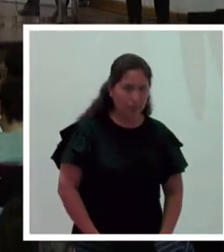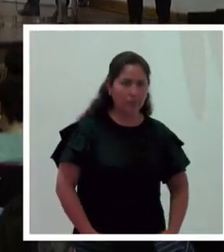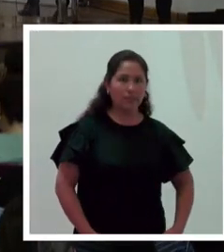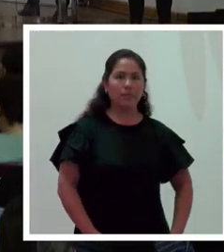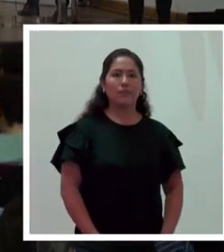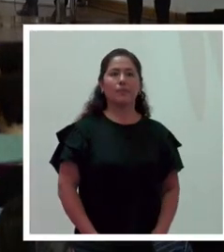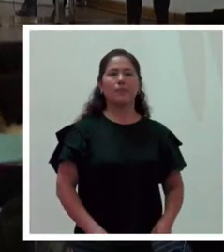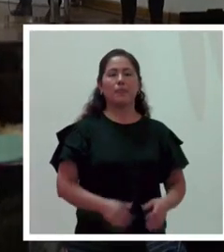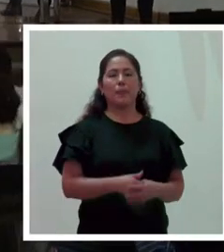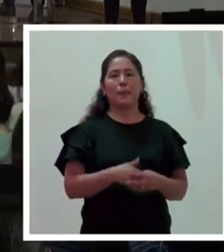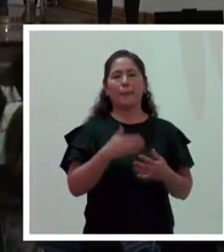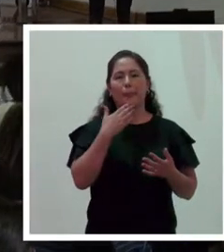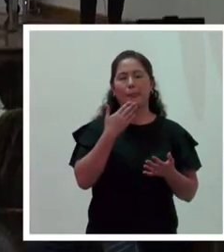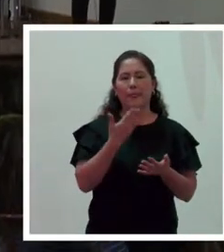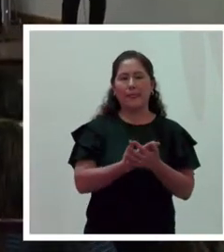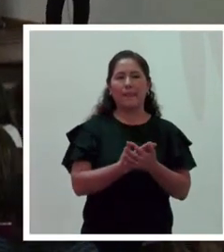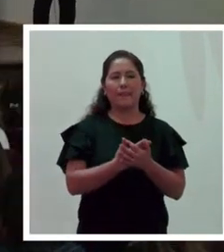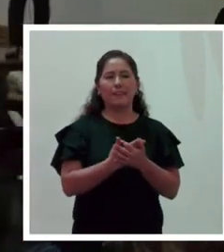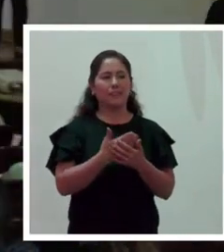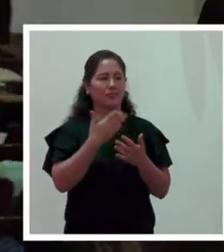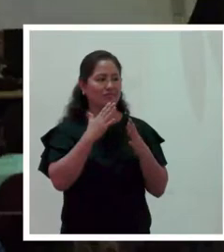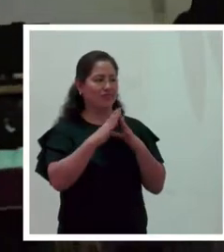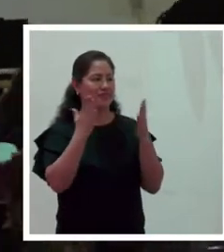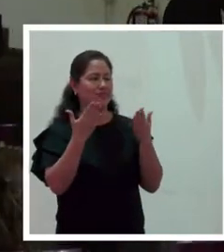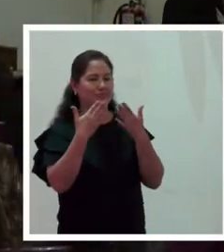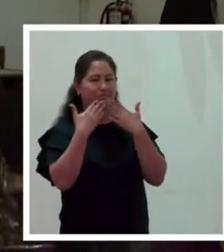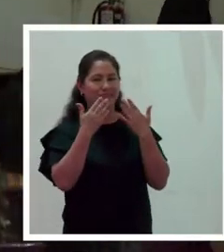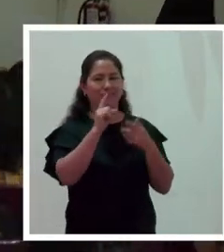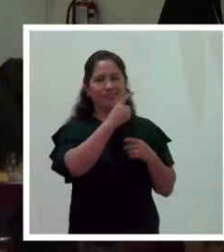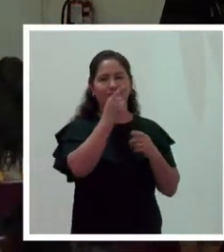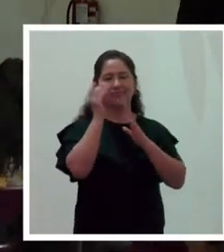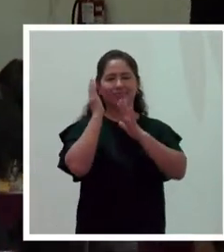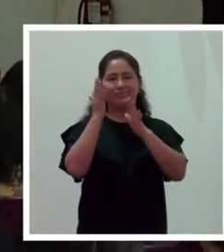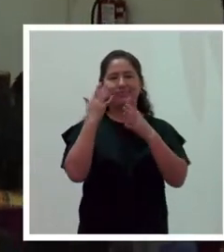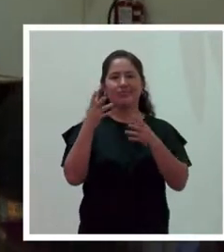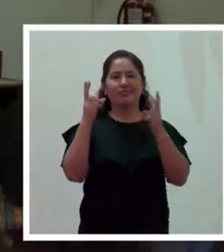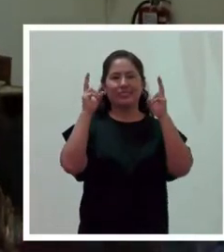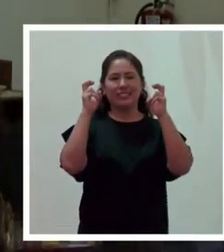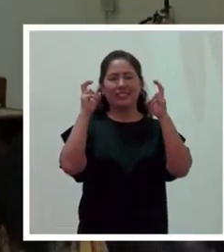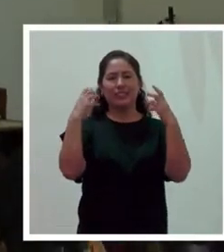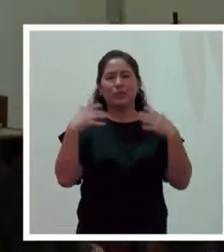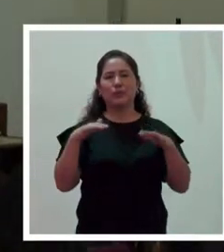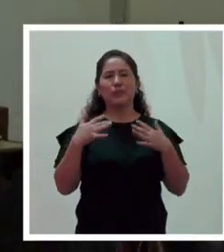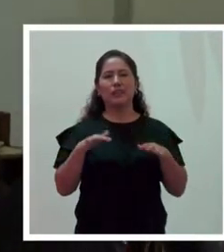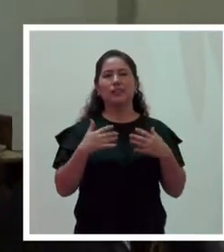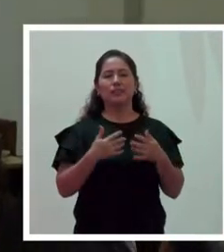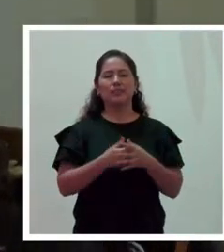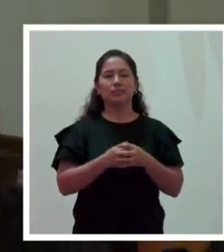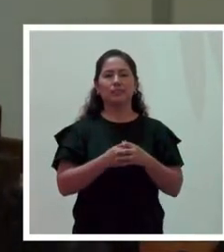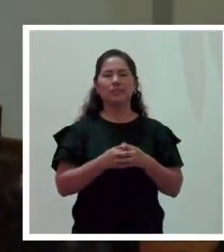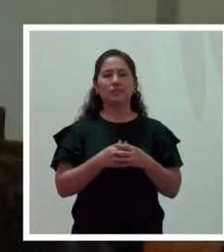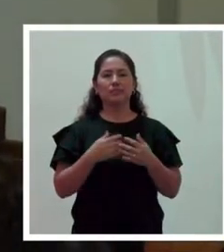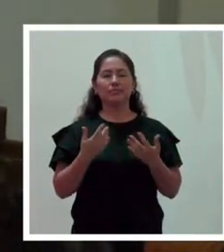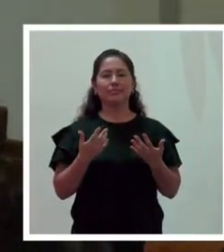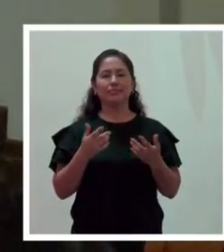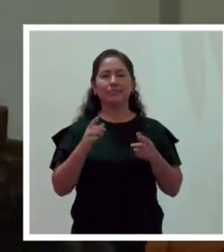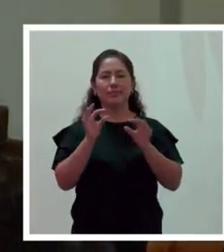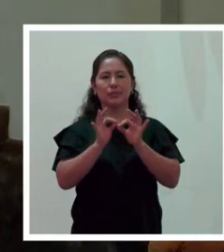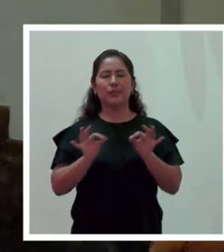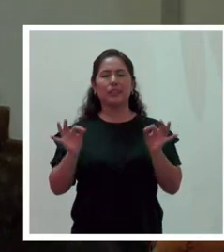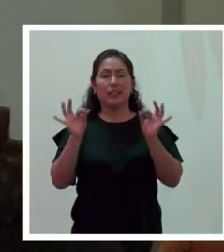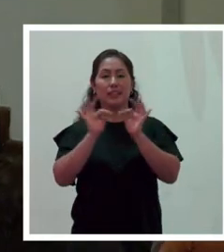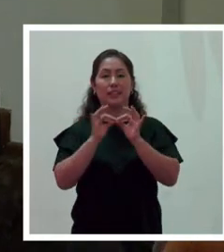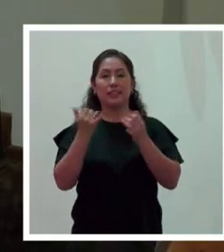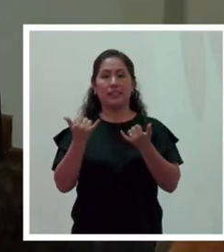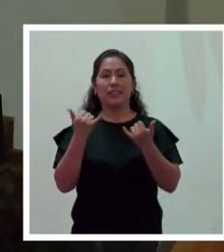Muy bien, muchísimas gracias a nuestra primera ponente sobre un tema sin ninguna duda fundamental, central en el evento